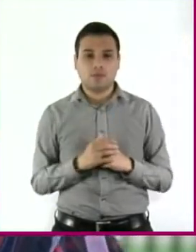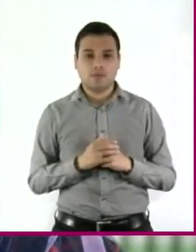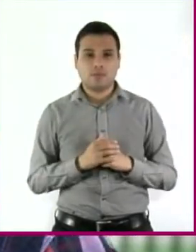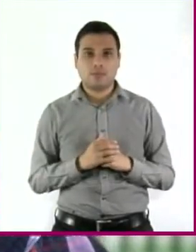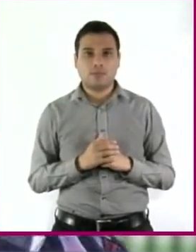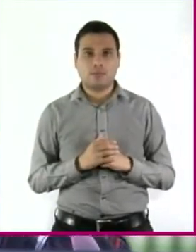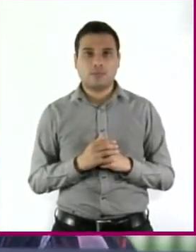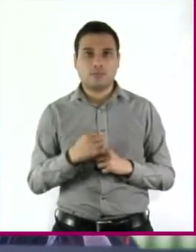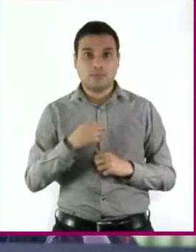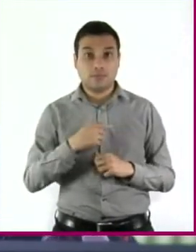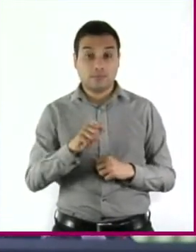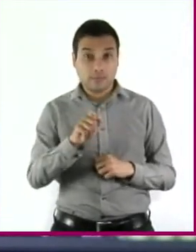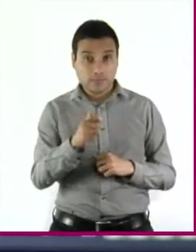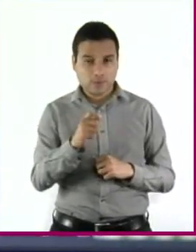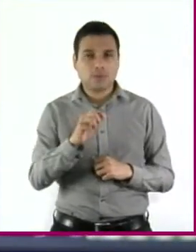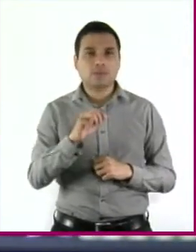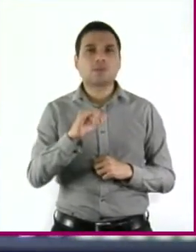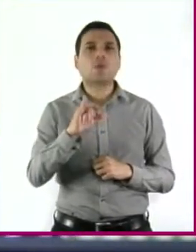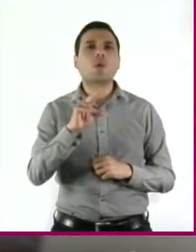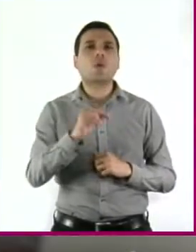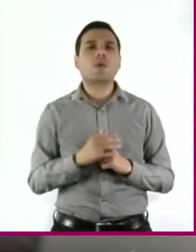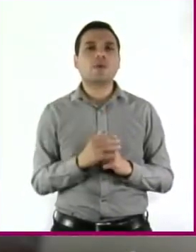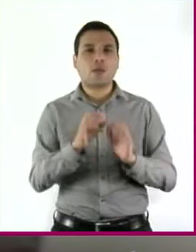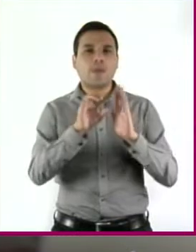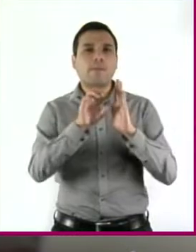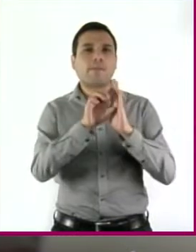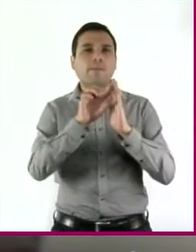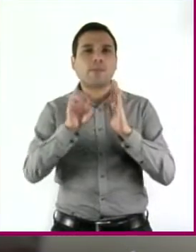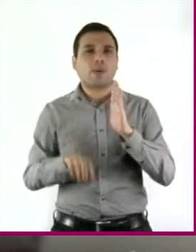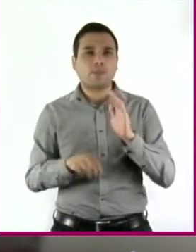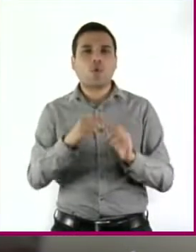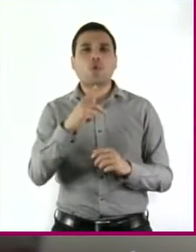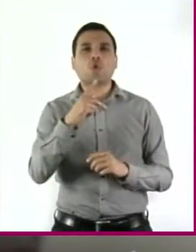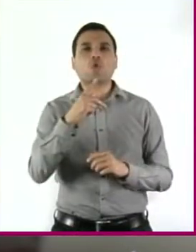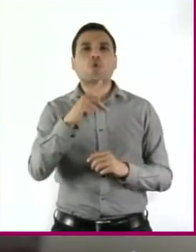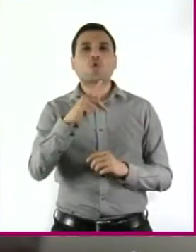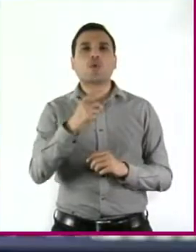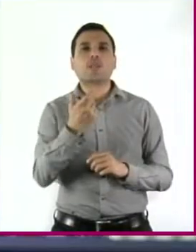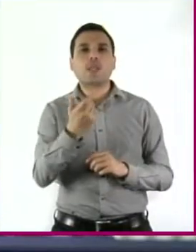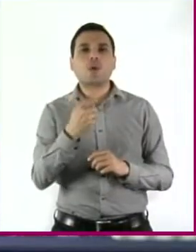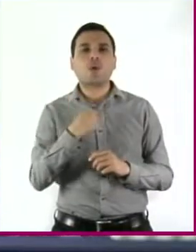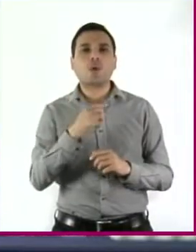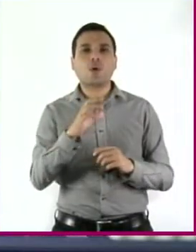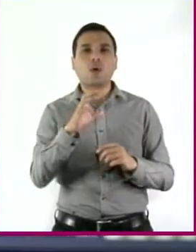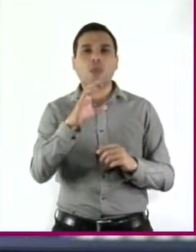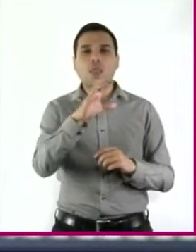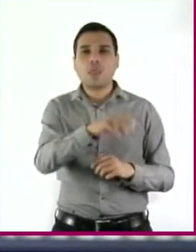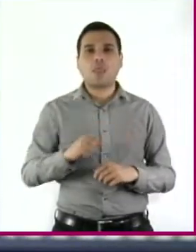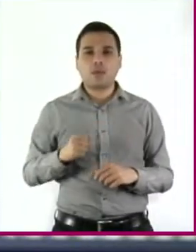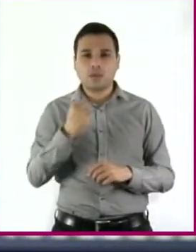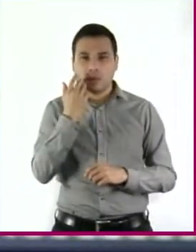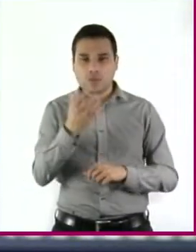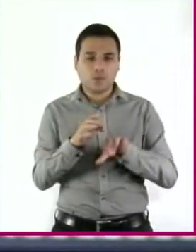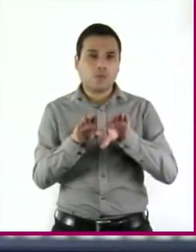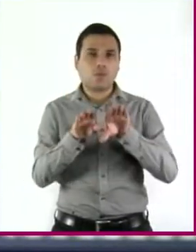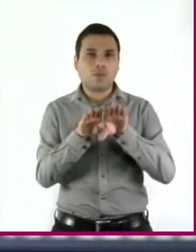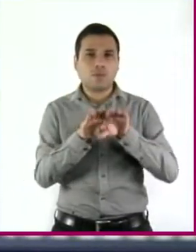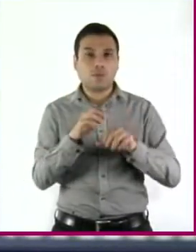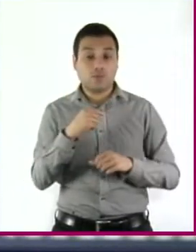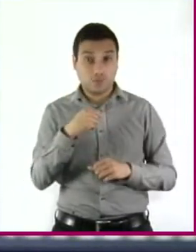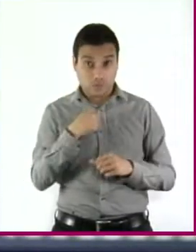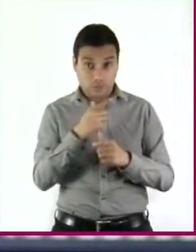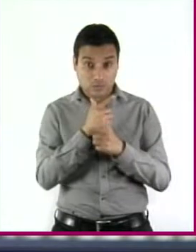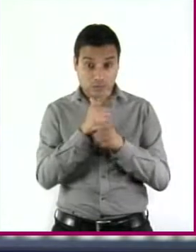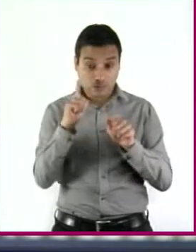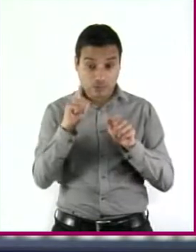Bueno, pellizco no. Pero ¿qué tal que quiero tomar todo el dinero que hay en la caja registradora de la patrona? ¿Tengo la libertad de